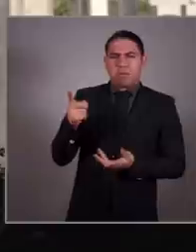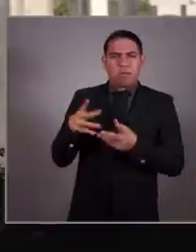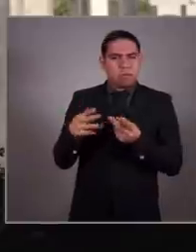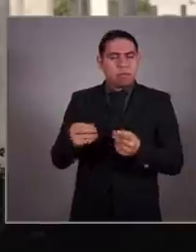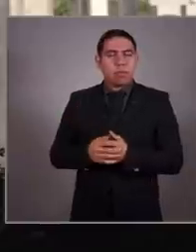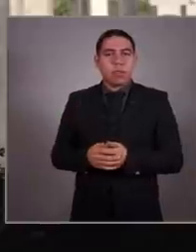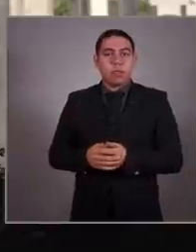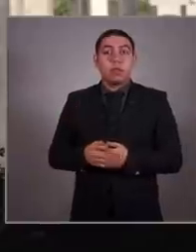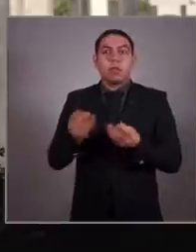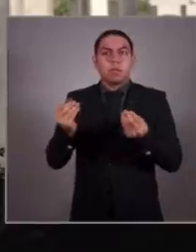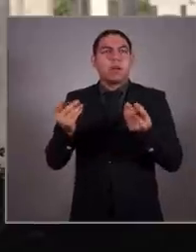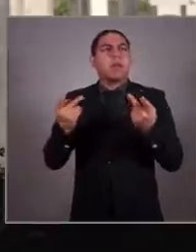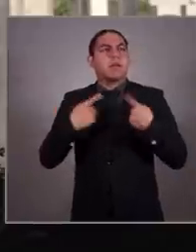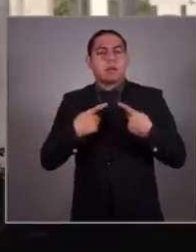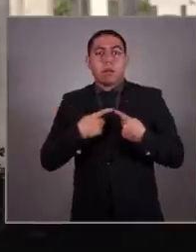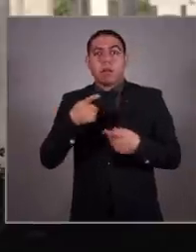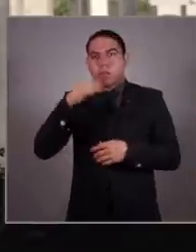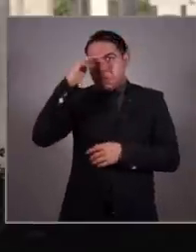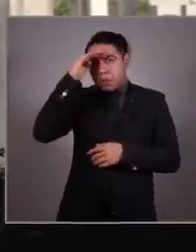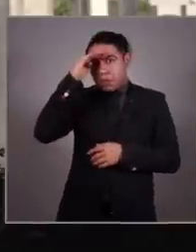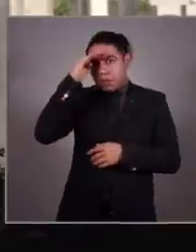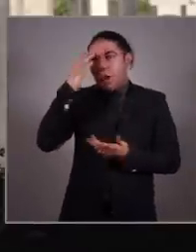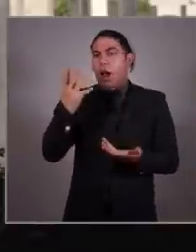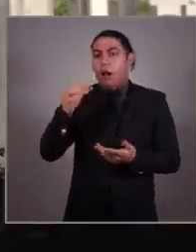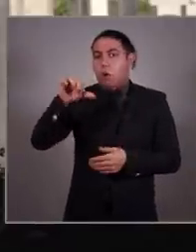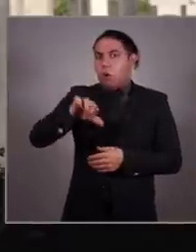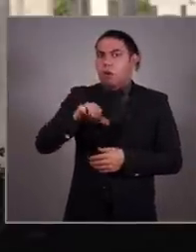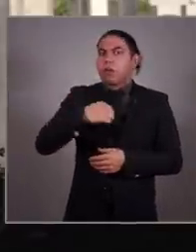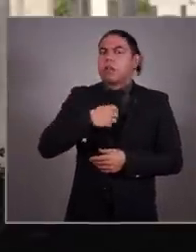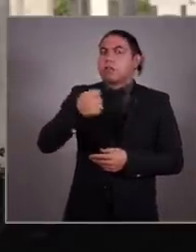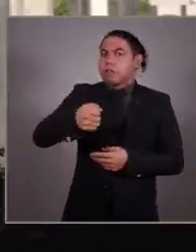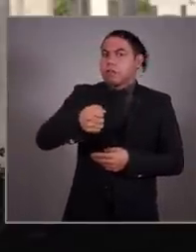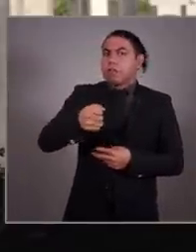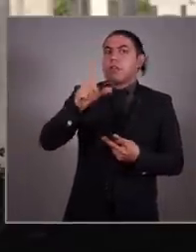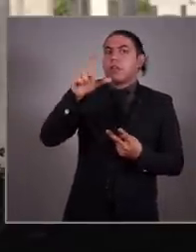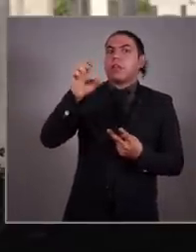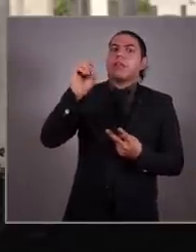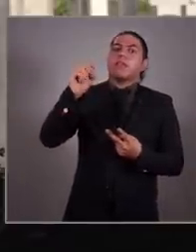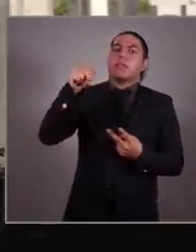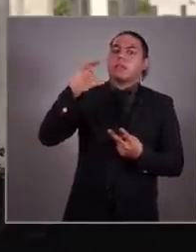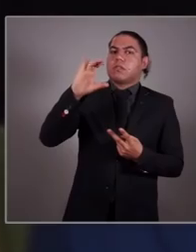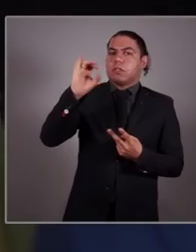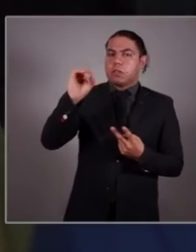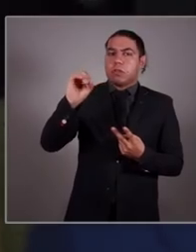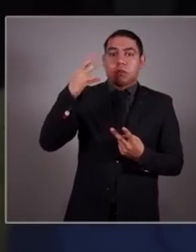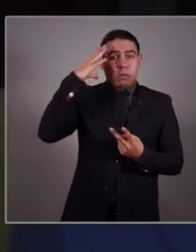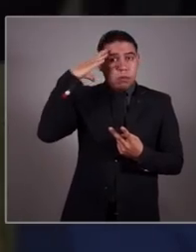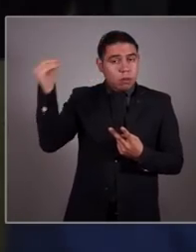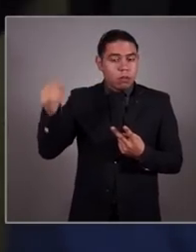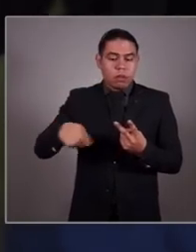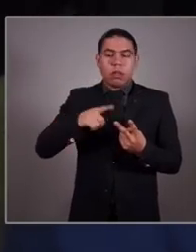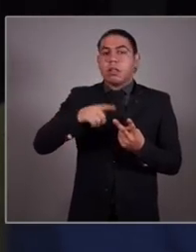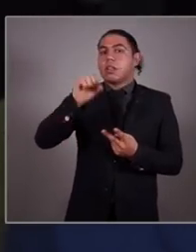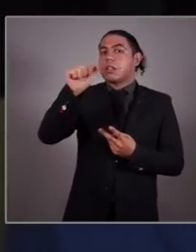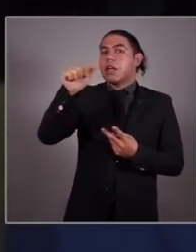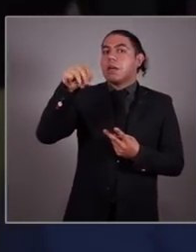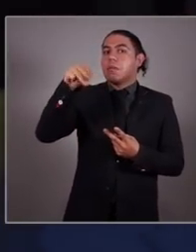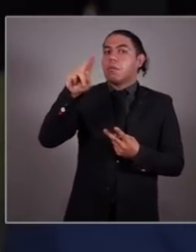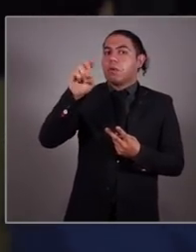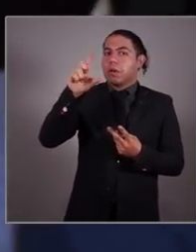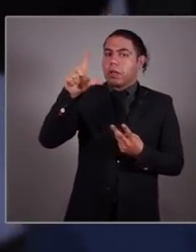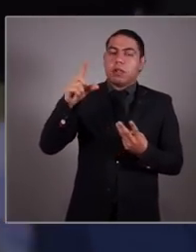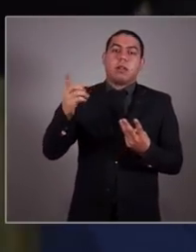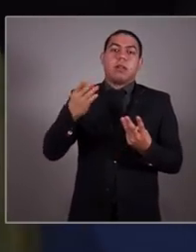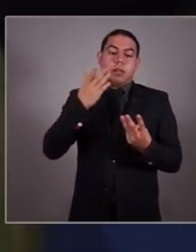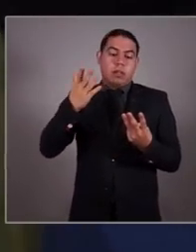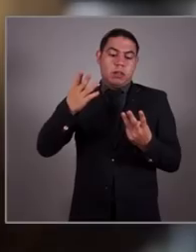para México. Muchos lo pensaron. Por eso me da gusto saludar aquí hoy a Leóncio Morán, de Colima. A Samuel García,